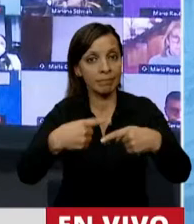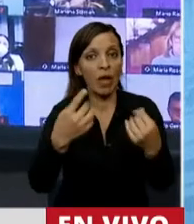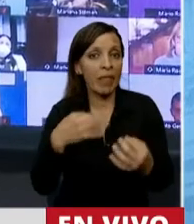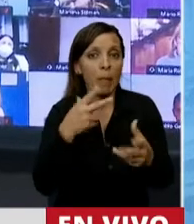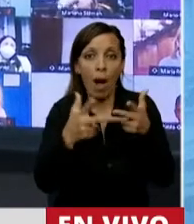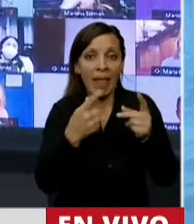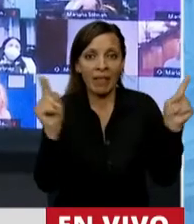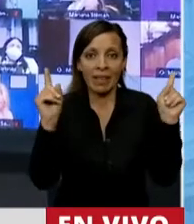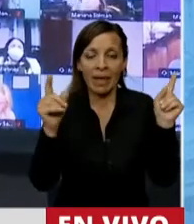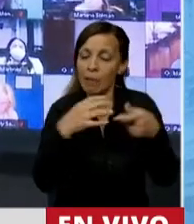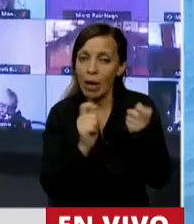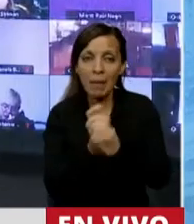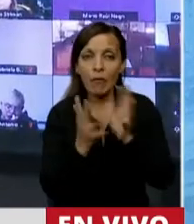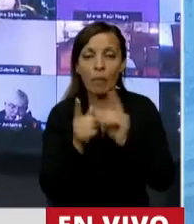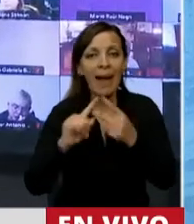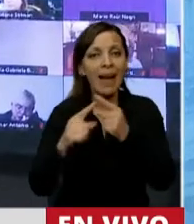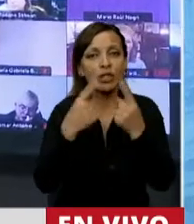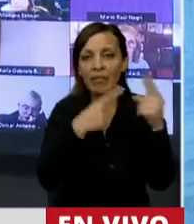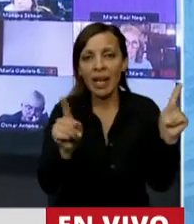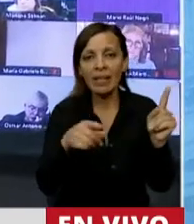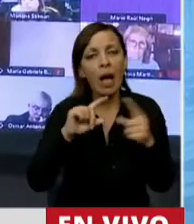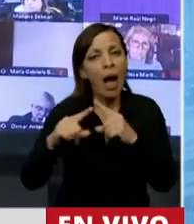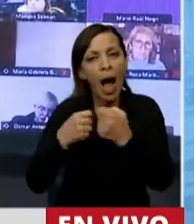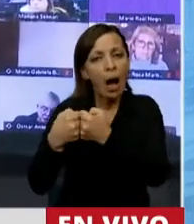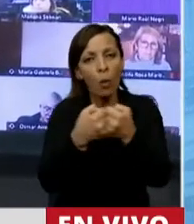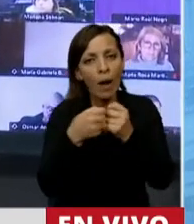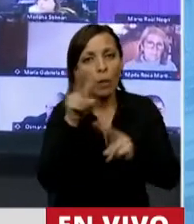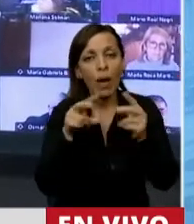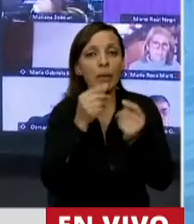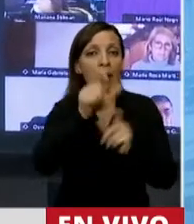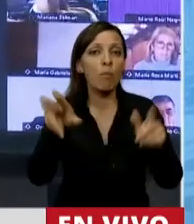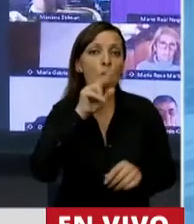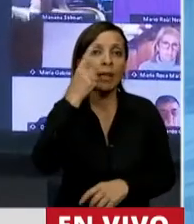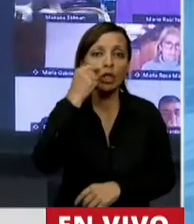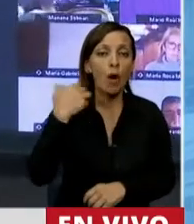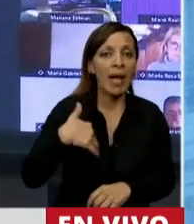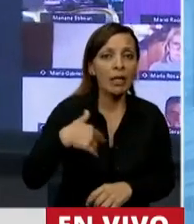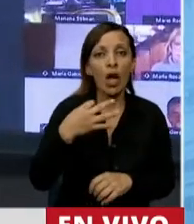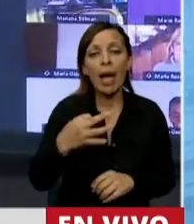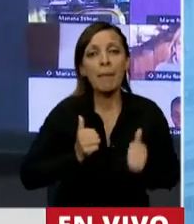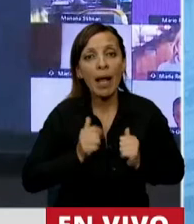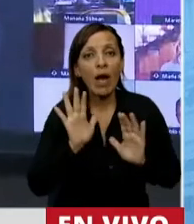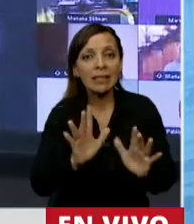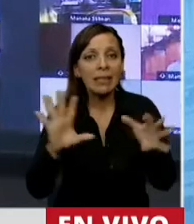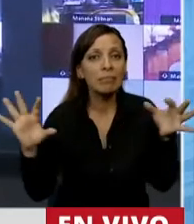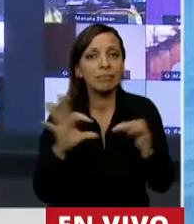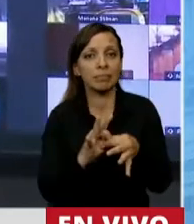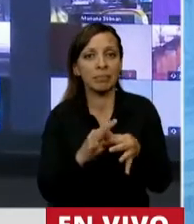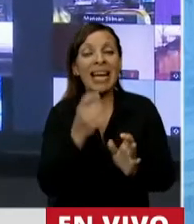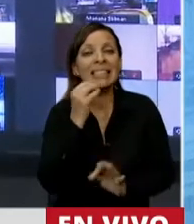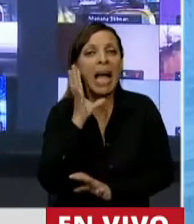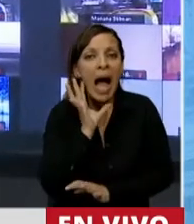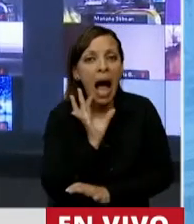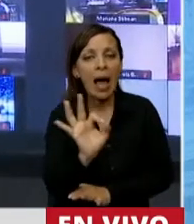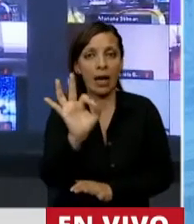tenemos que hablar distinto, tenemos que relacionarnos distinto y tenemos que buscar consensos, porque las argentinas y los argentinos están esperando que hagamos eso. Entonces, si hay